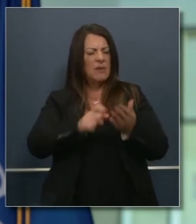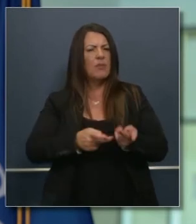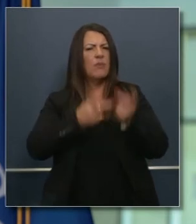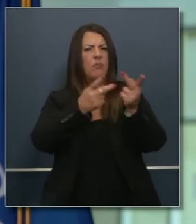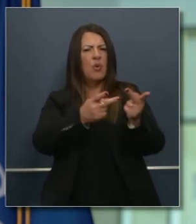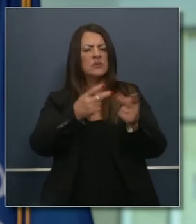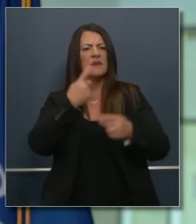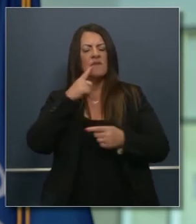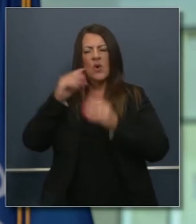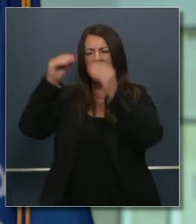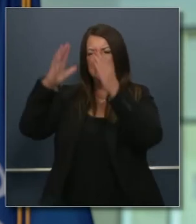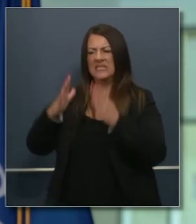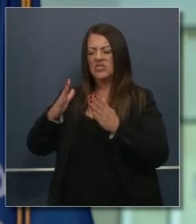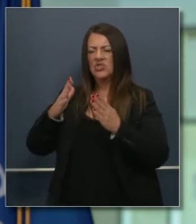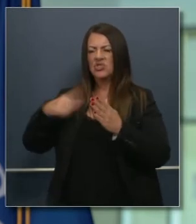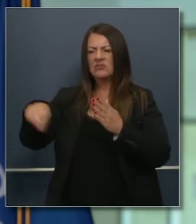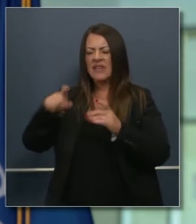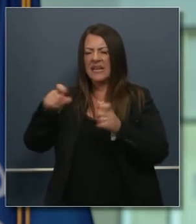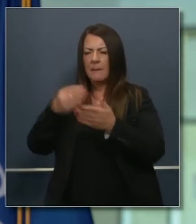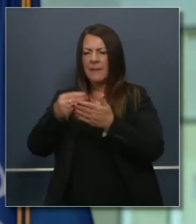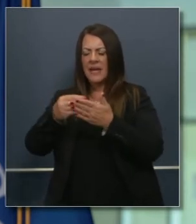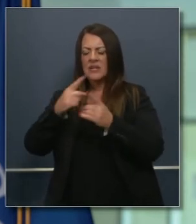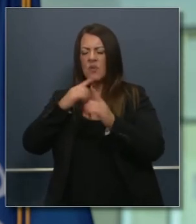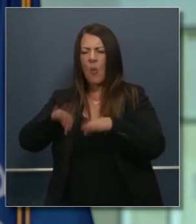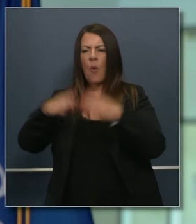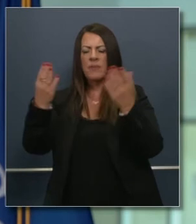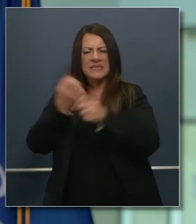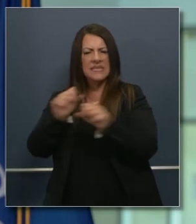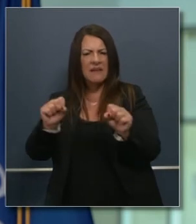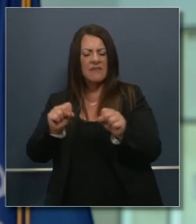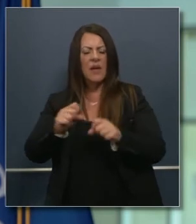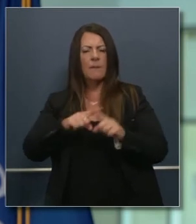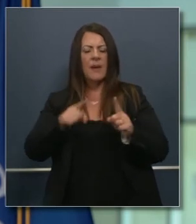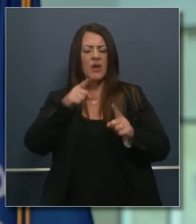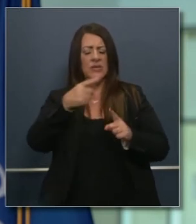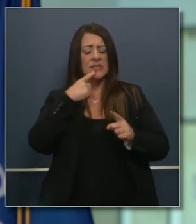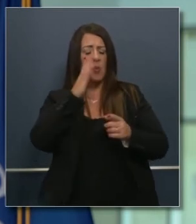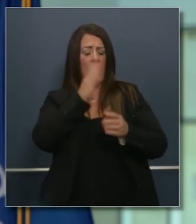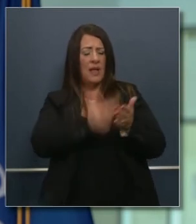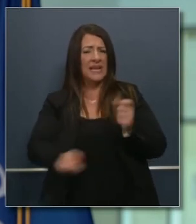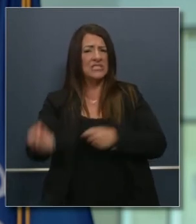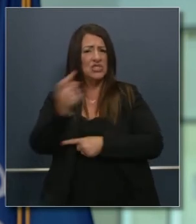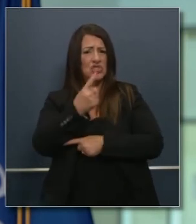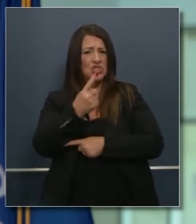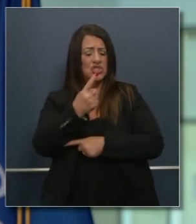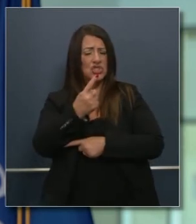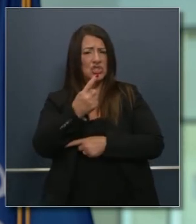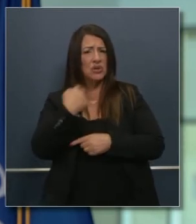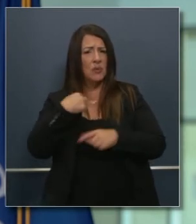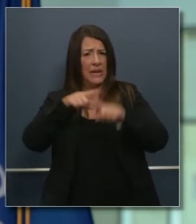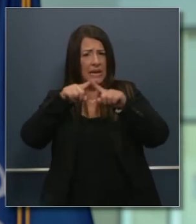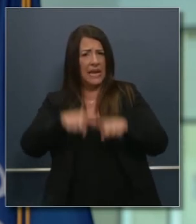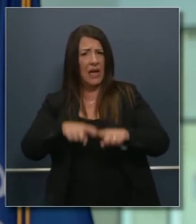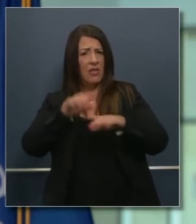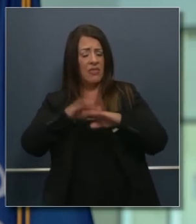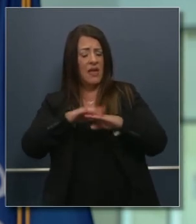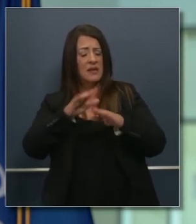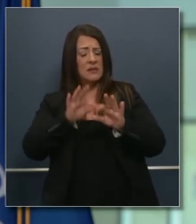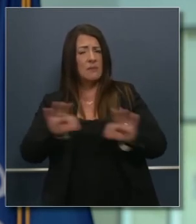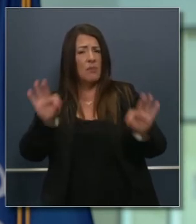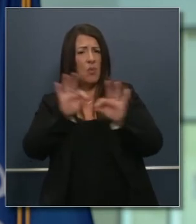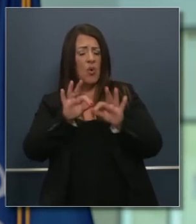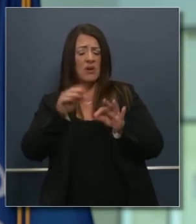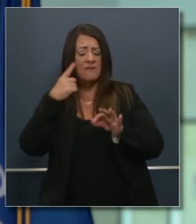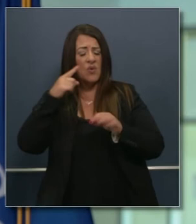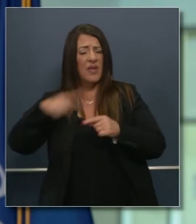especialmente para el sindicato de los maestros para reabrir ellos dijeron muy claro que esto es lo que van a necesitar para el año que viene